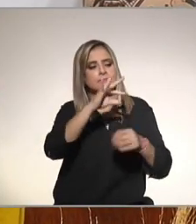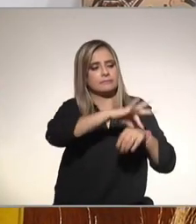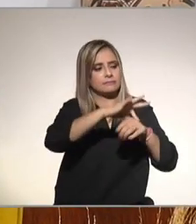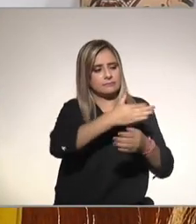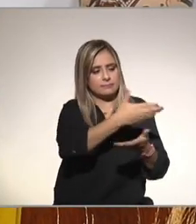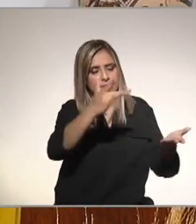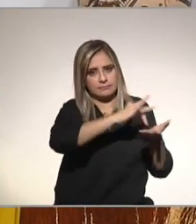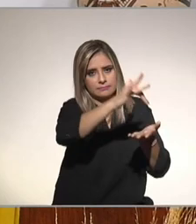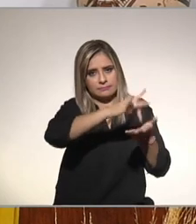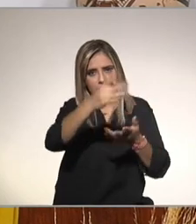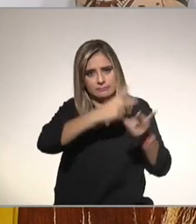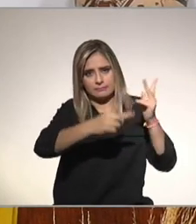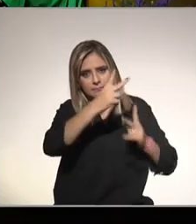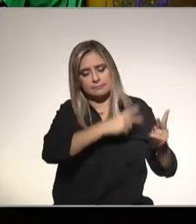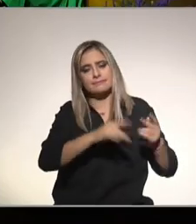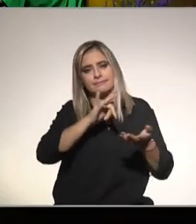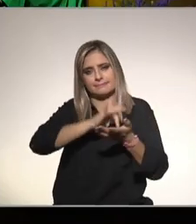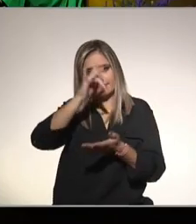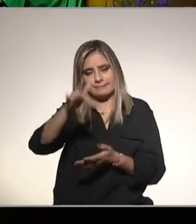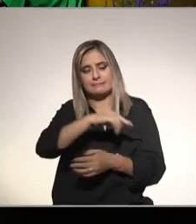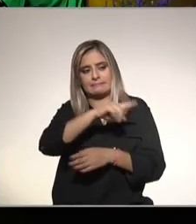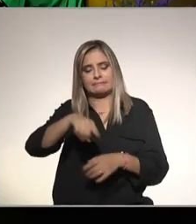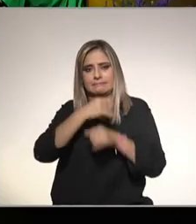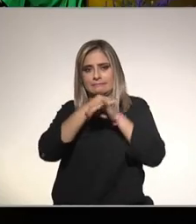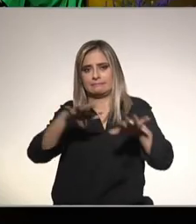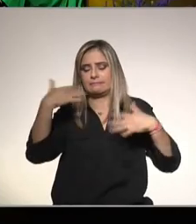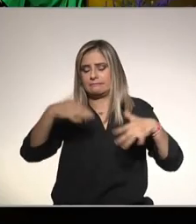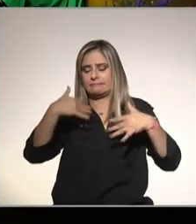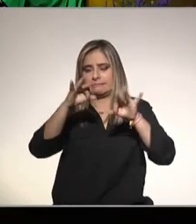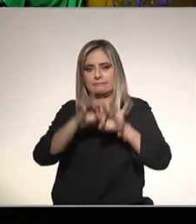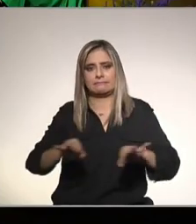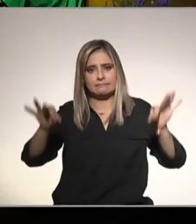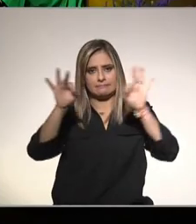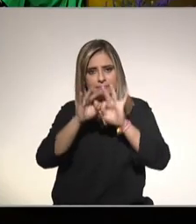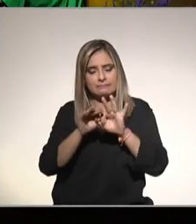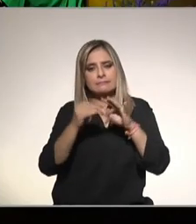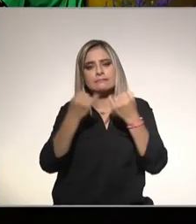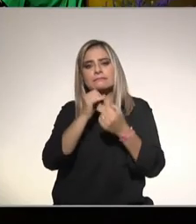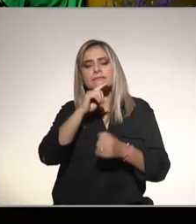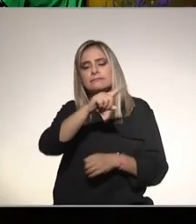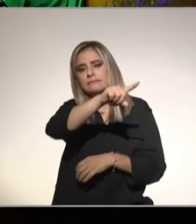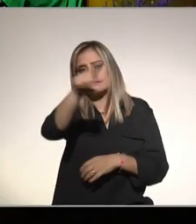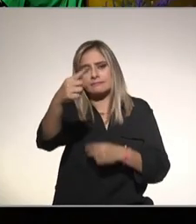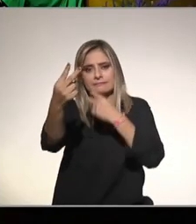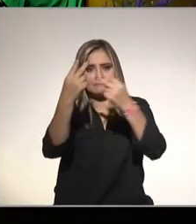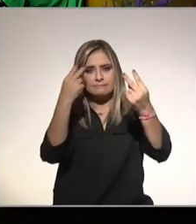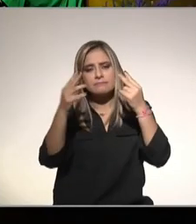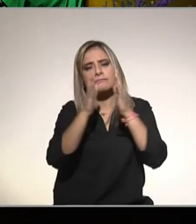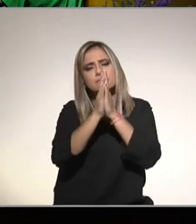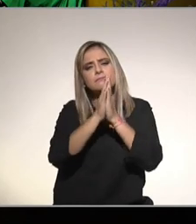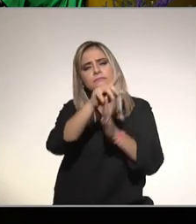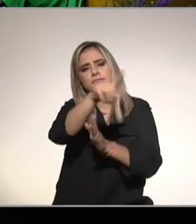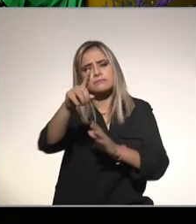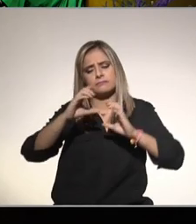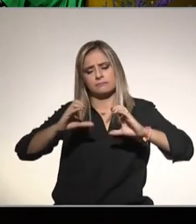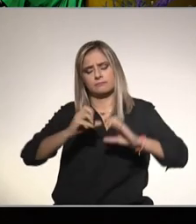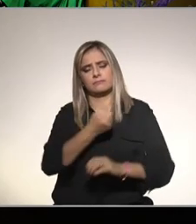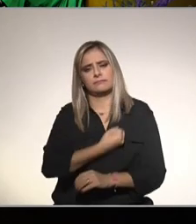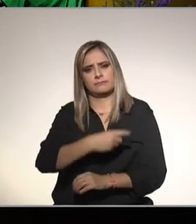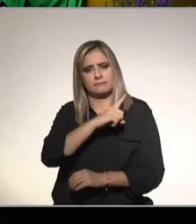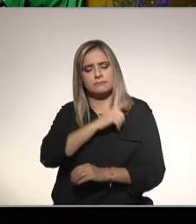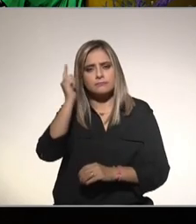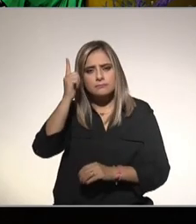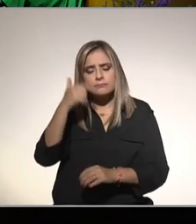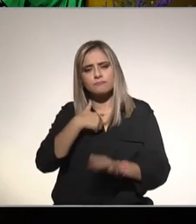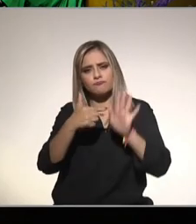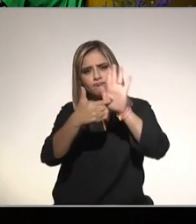habernos acompañado al contrario muchas gracias creo mucha información súper valiosa y sobre todo a ti en casa que tomes riendas de tu salud espero que este programa te